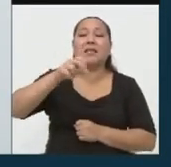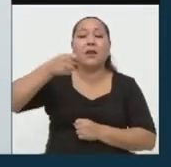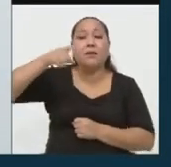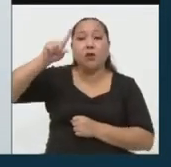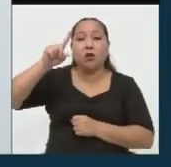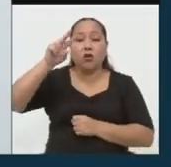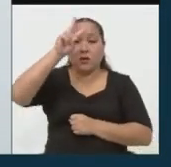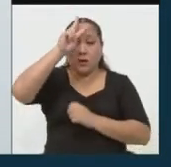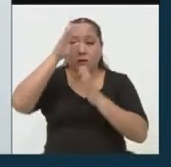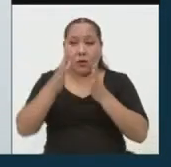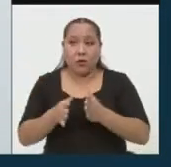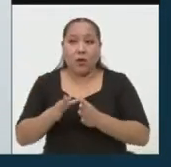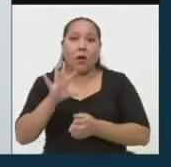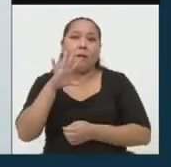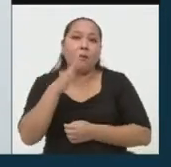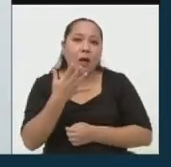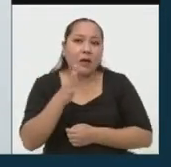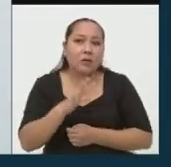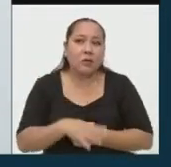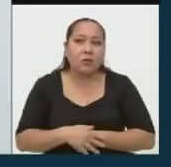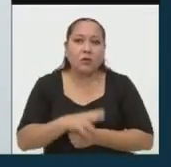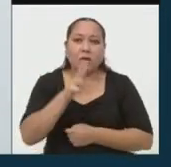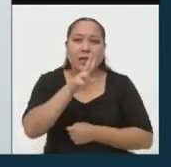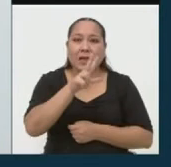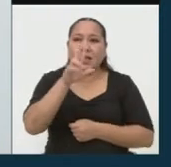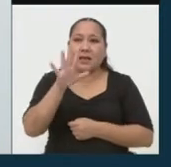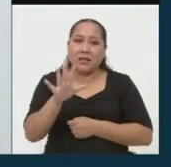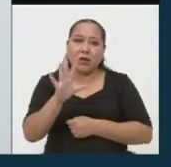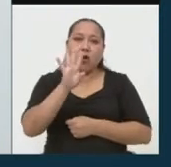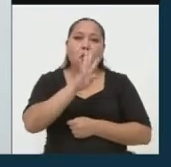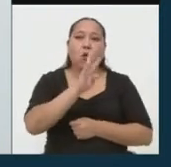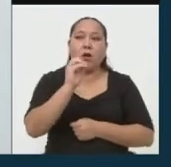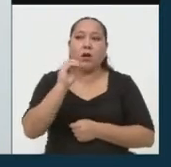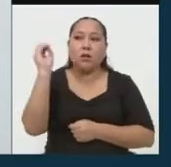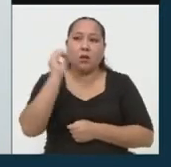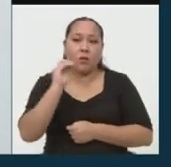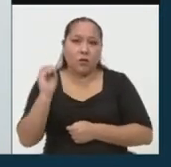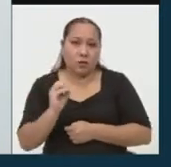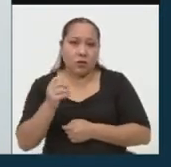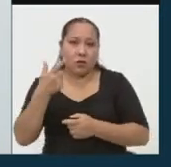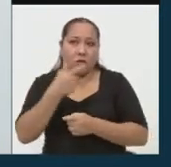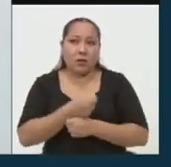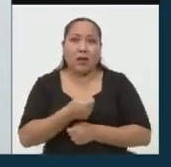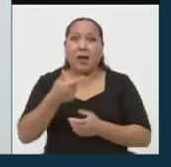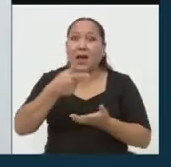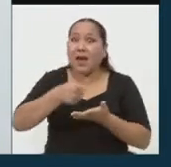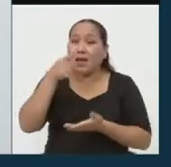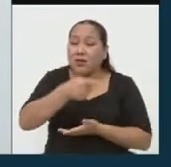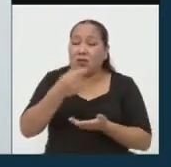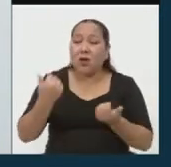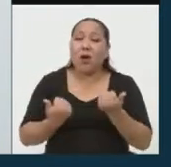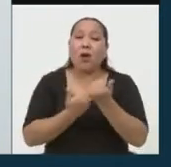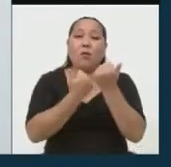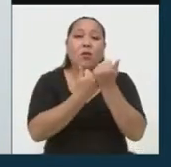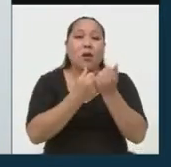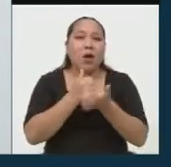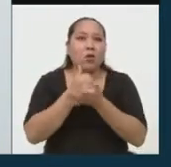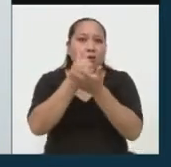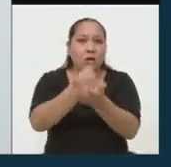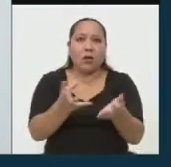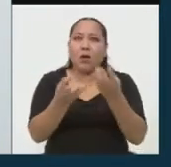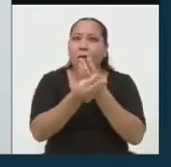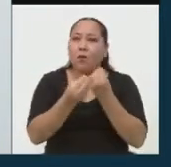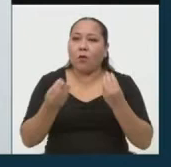peruanos que serían aproximadamente el 35 a 40%. Esto nos sumaría mucho, nos ayudaría